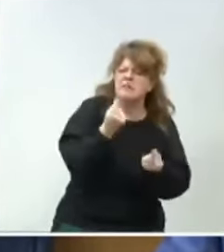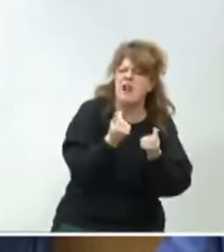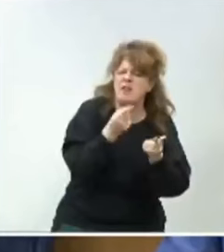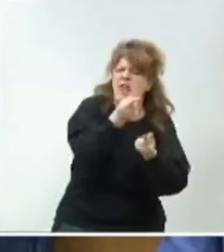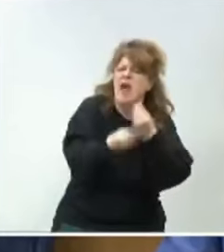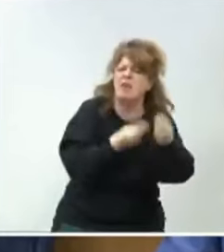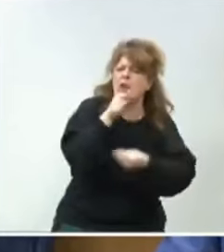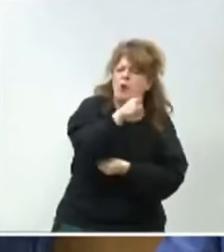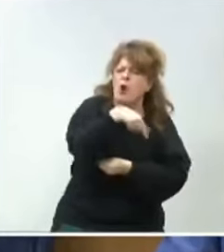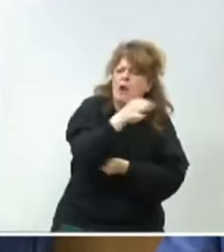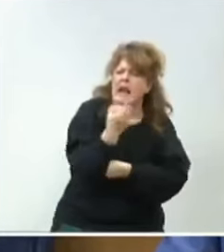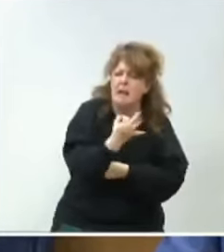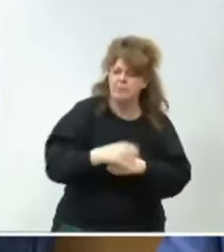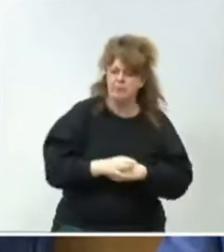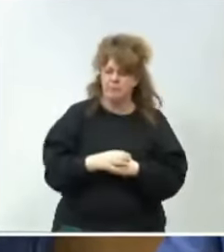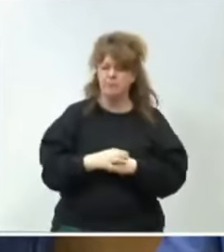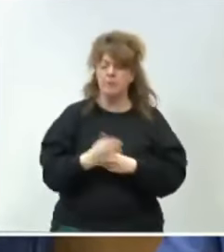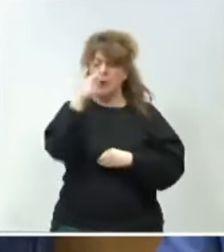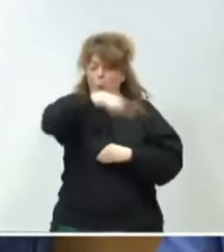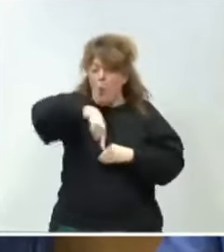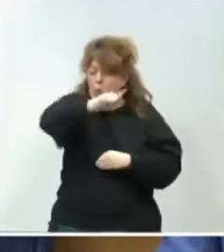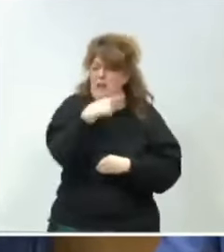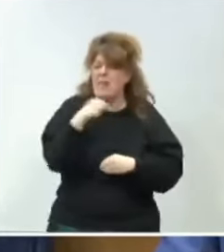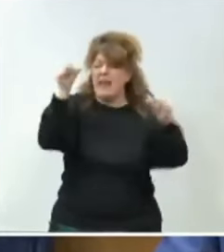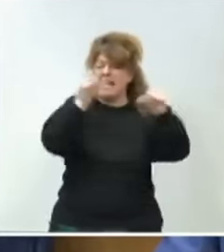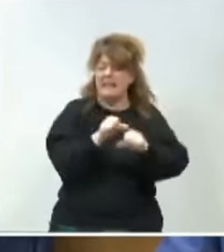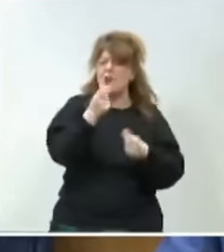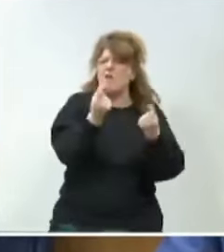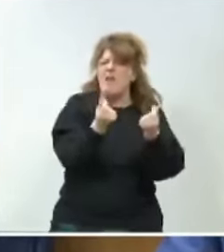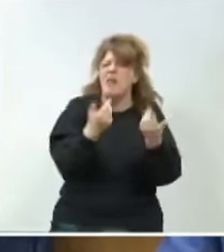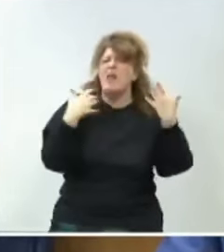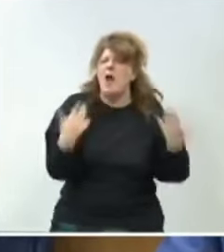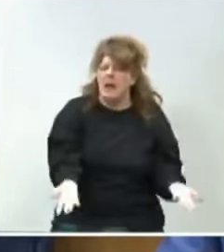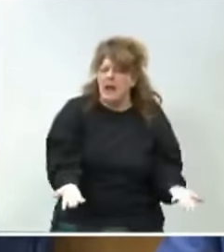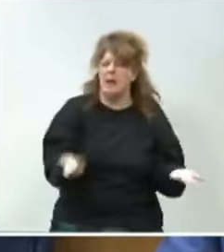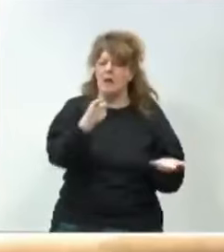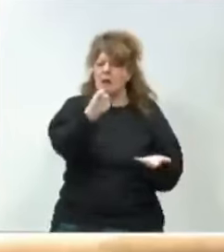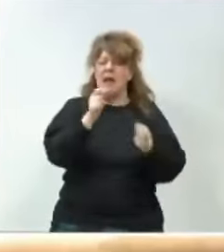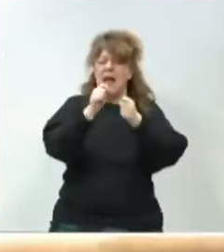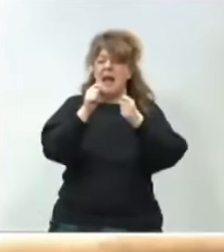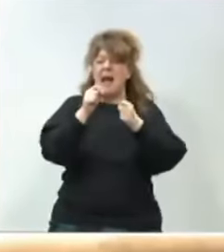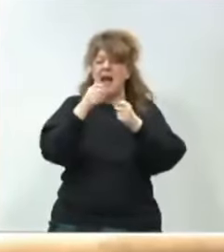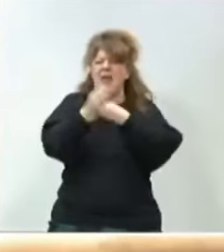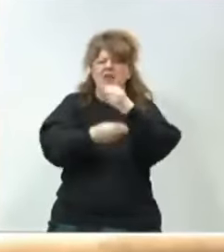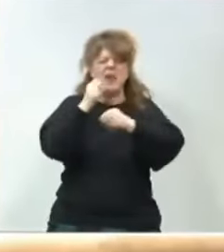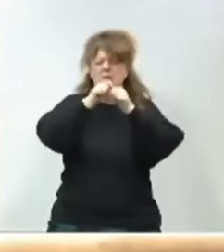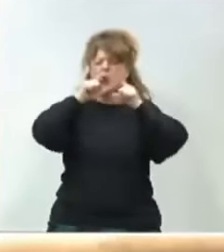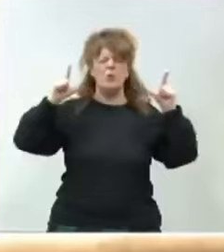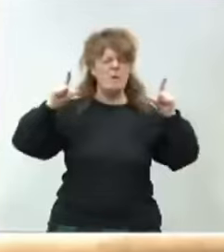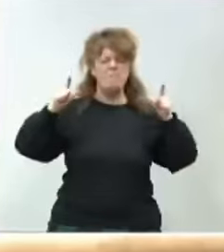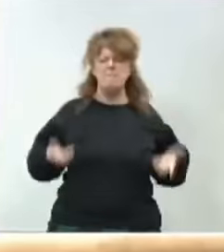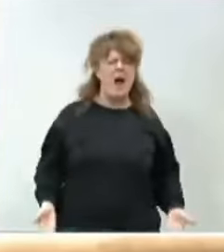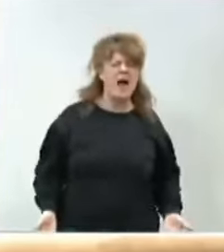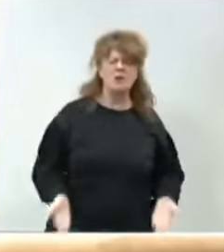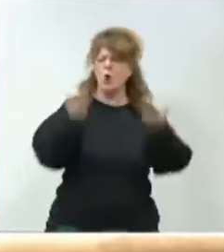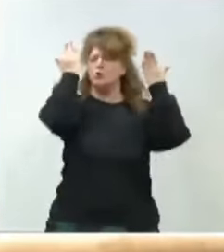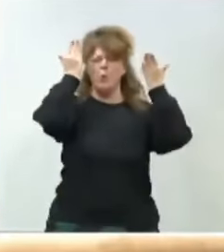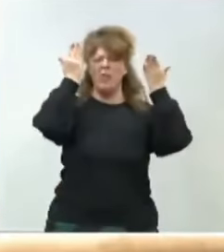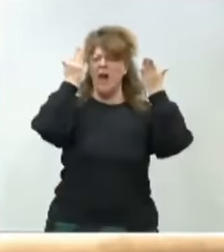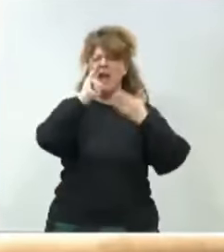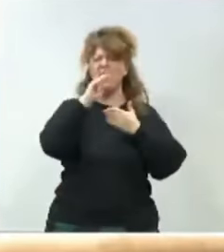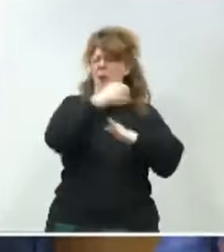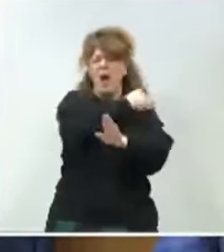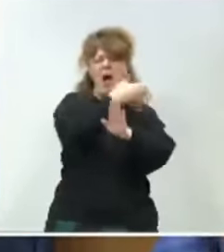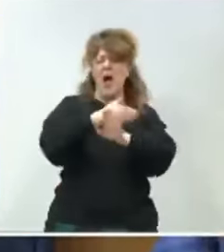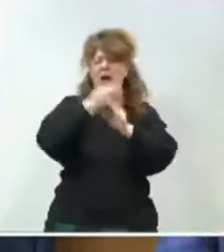Ustedes en la anterior crisis financiera hicieron y protagonizaron la mayor subida del IVA que ha